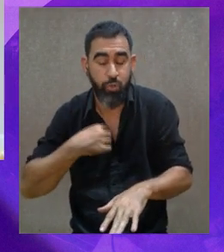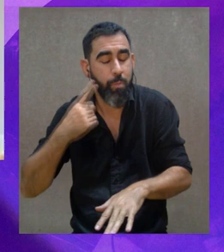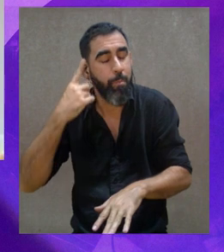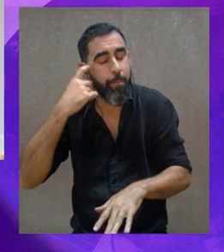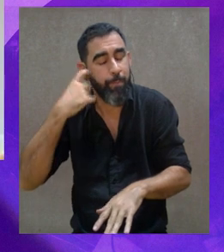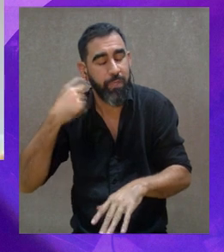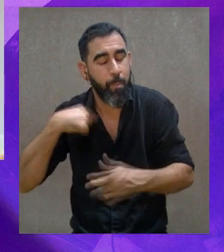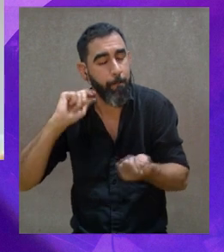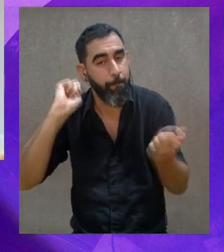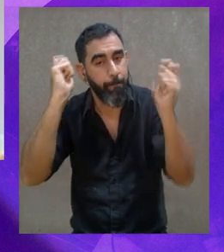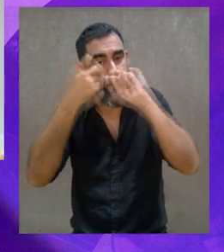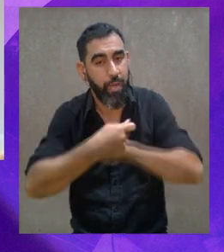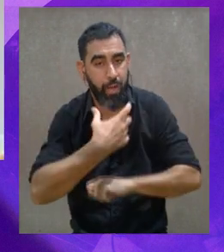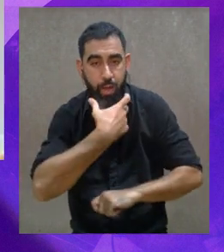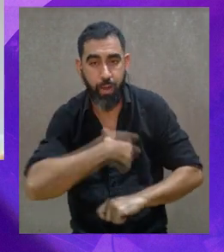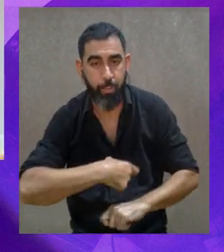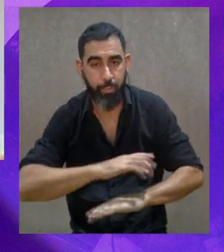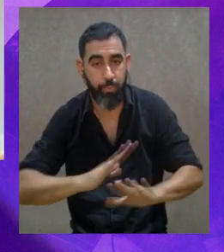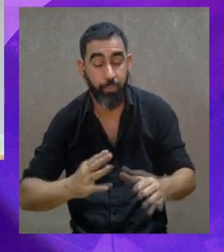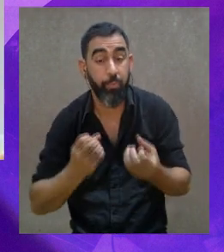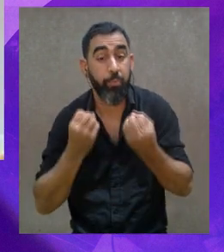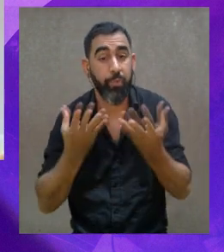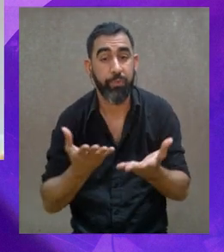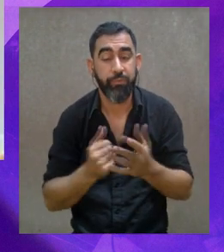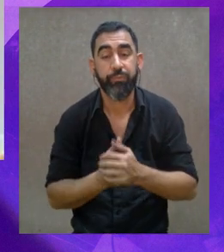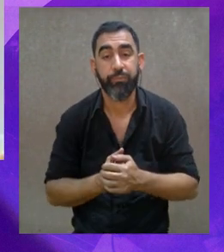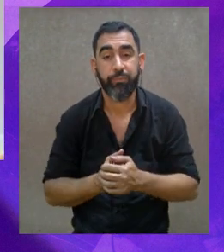indudablemente que fue una experiencia transformadora,